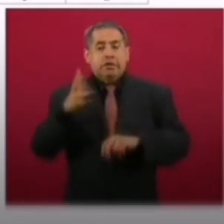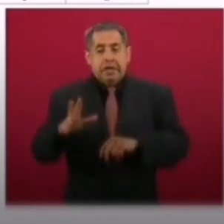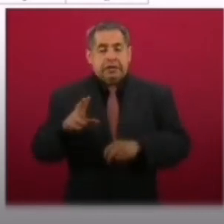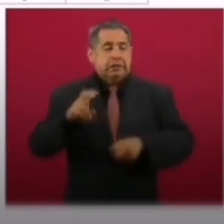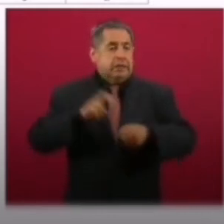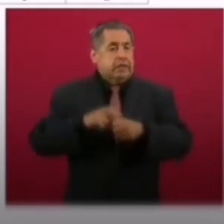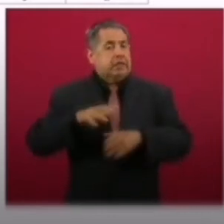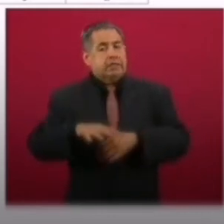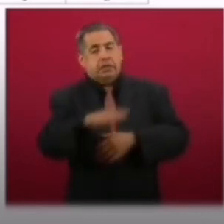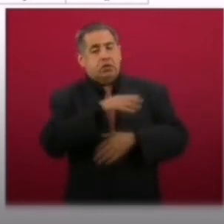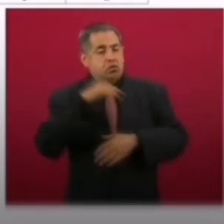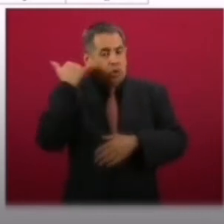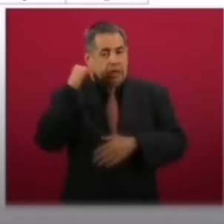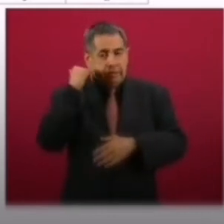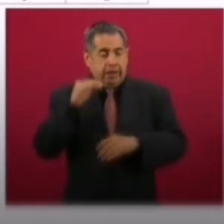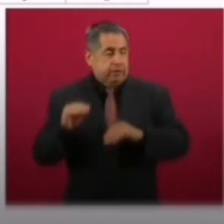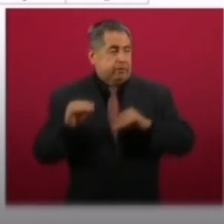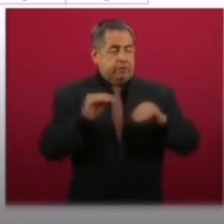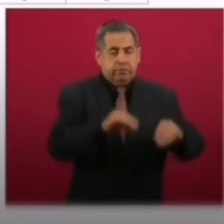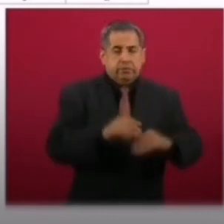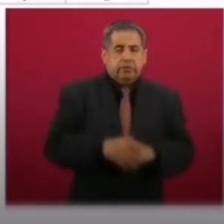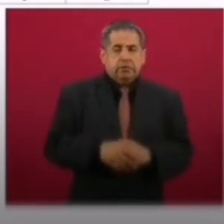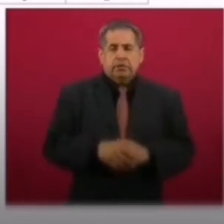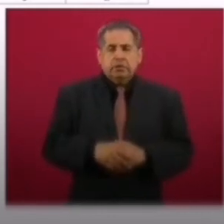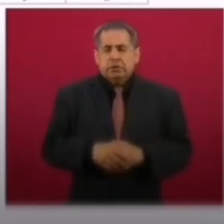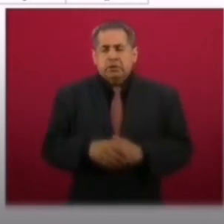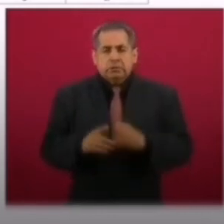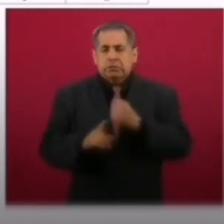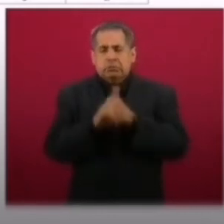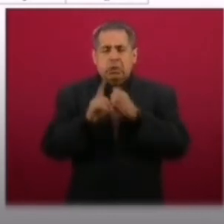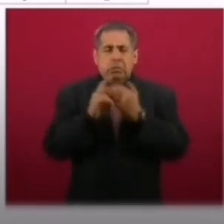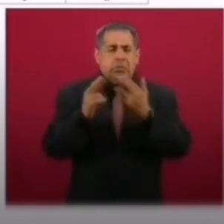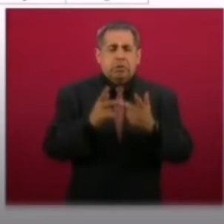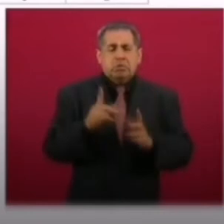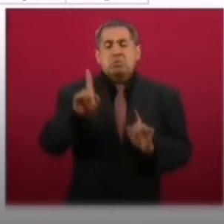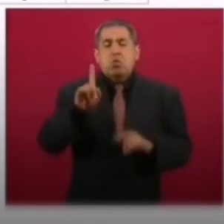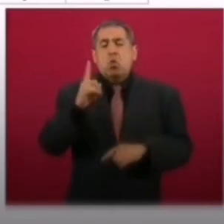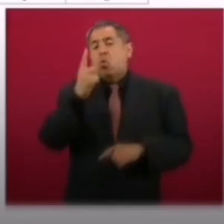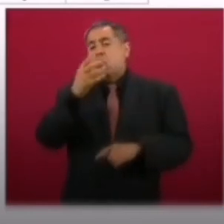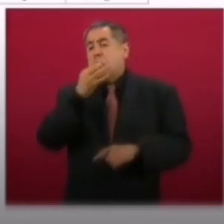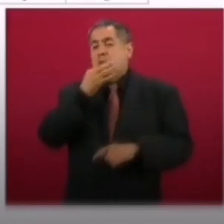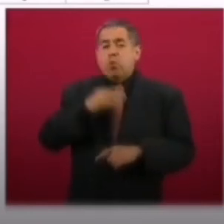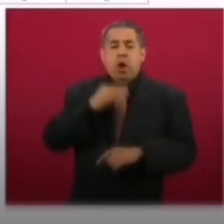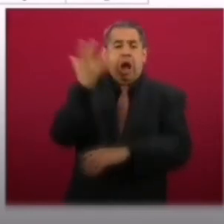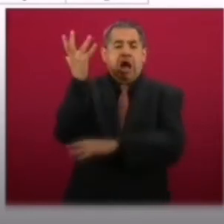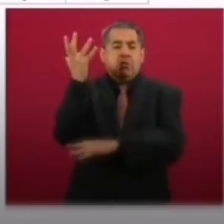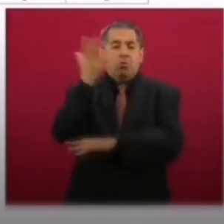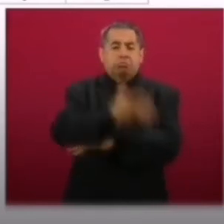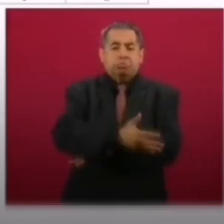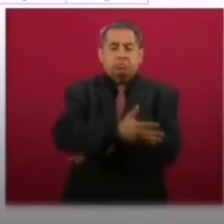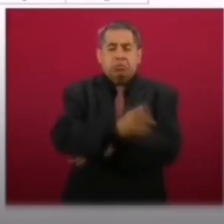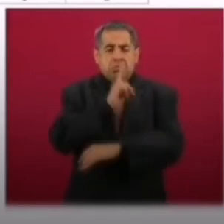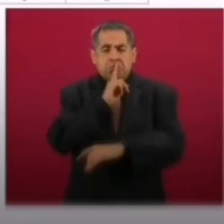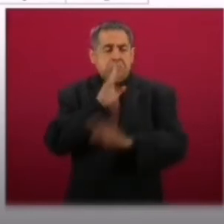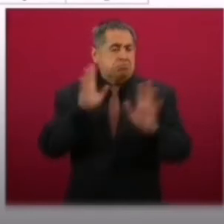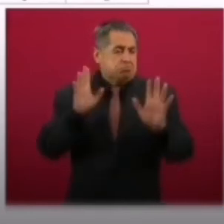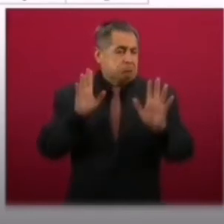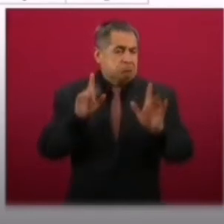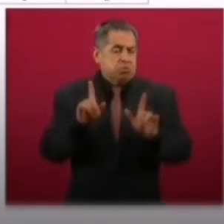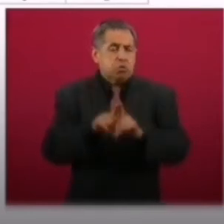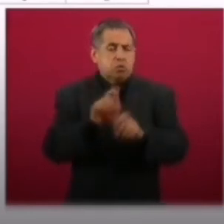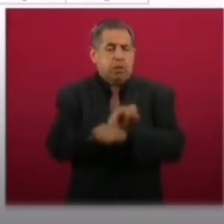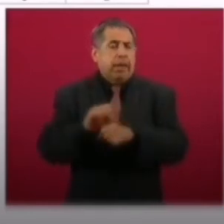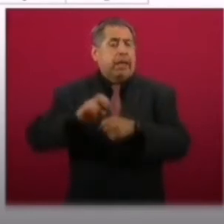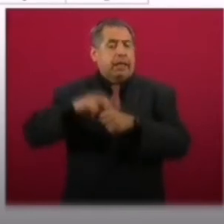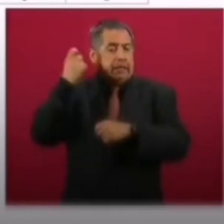en el estado de Yucatán. En la parte de afectaciones únicamente tenemos el reporte de caída de árboles en el estado de Quintana